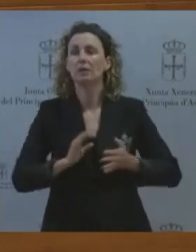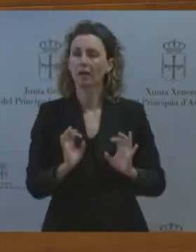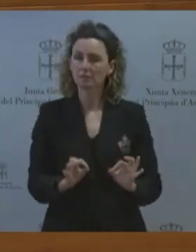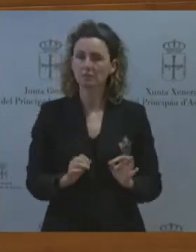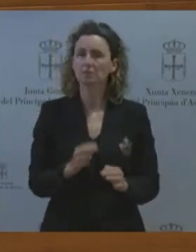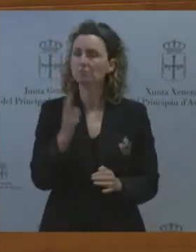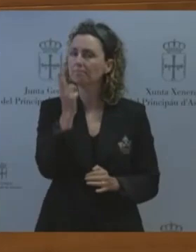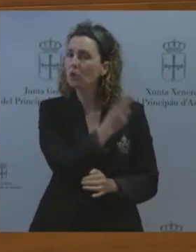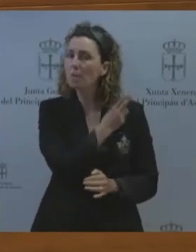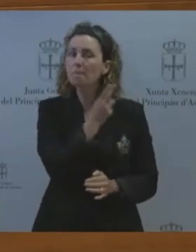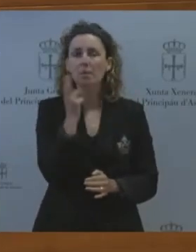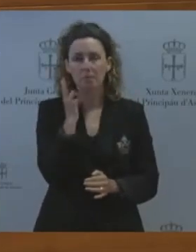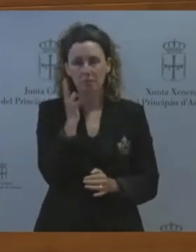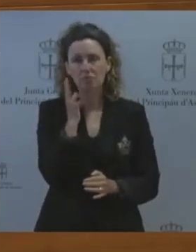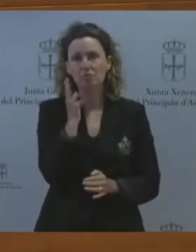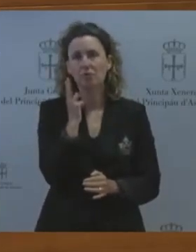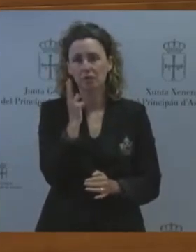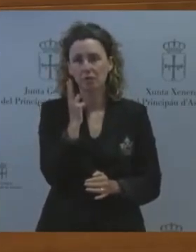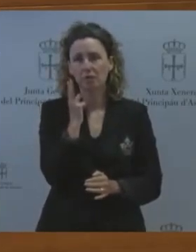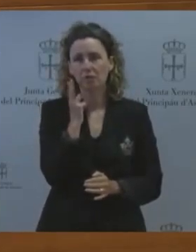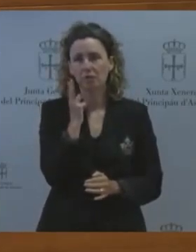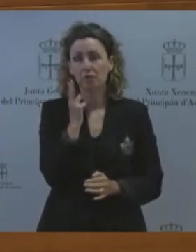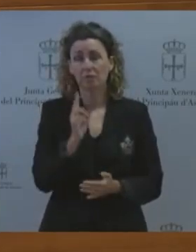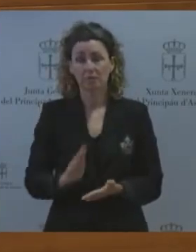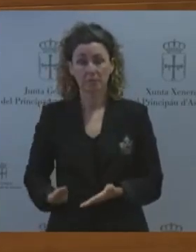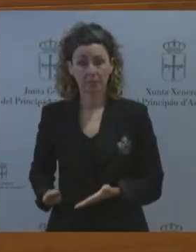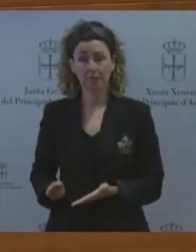garantizar la financiación en los sucesivos presupuestos